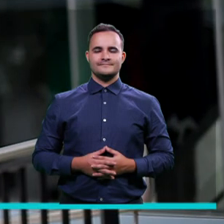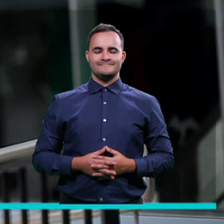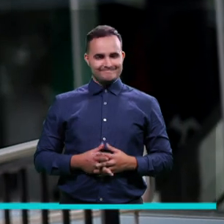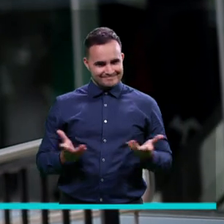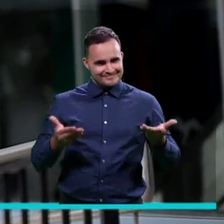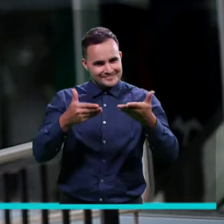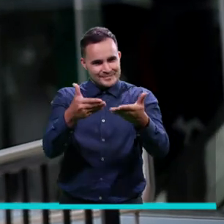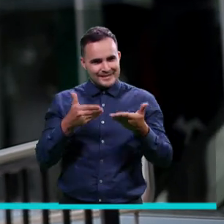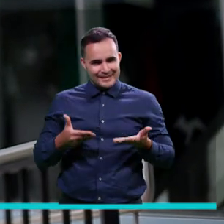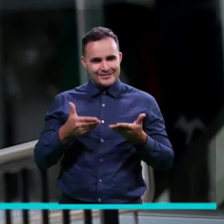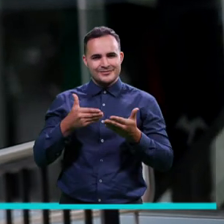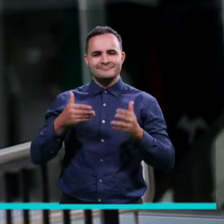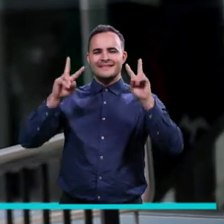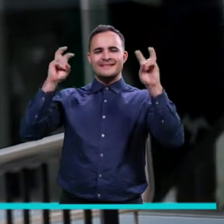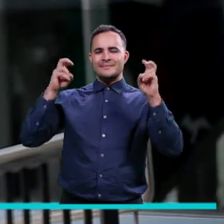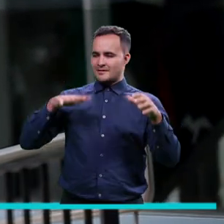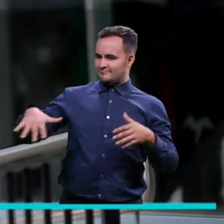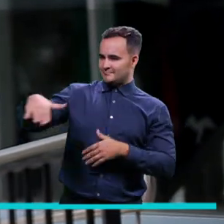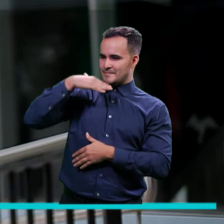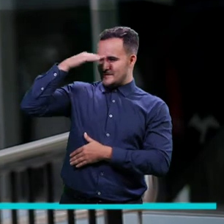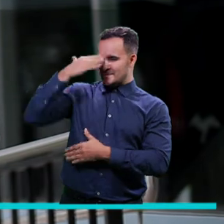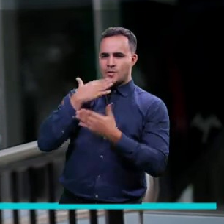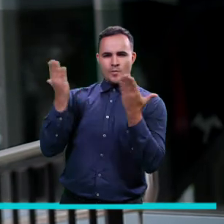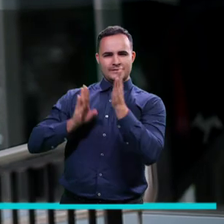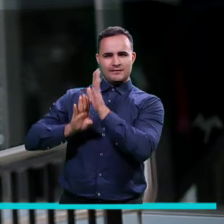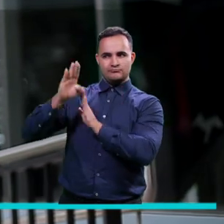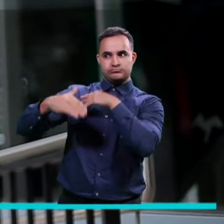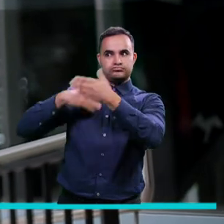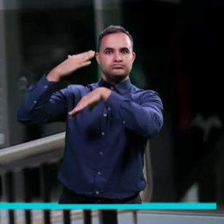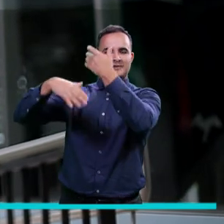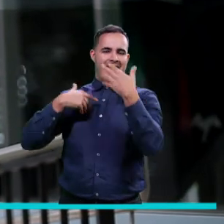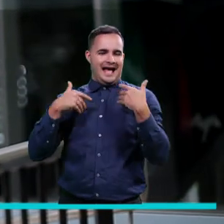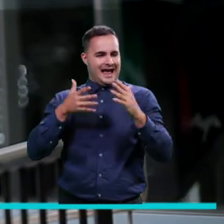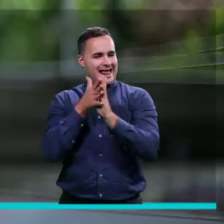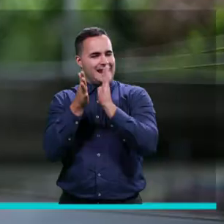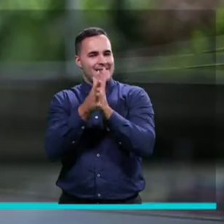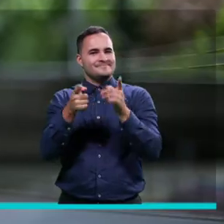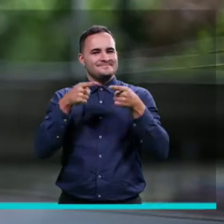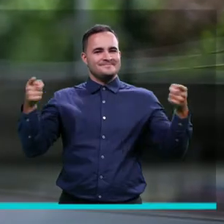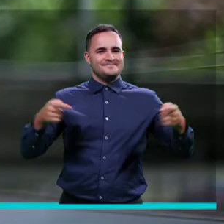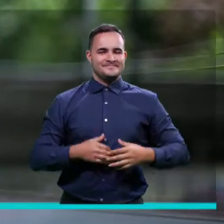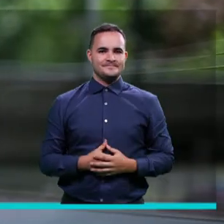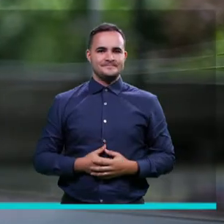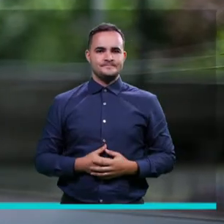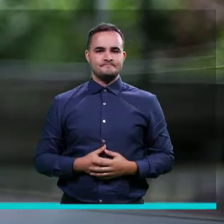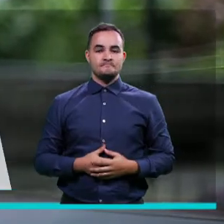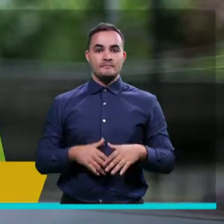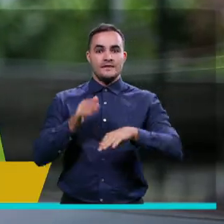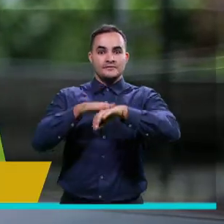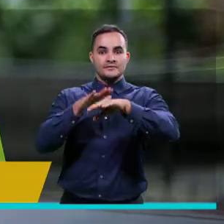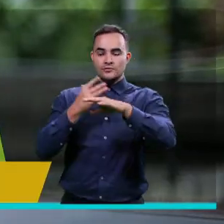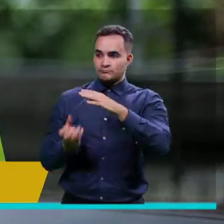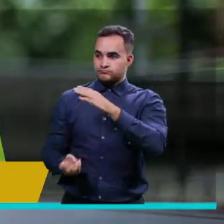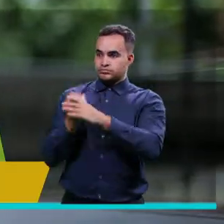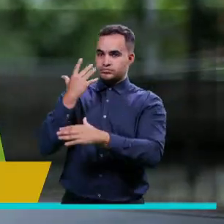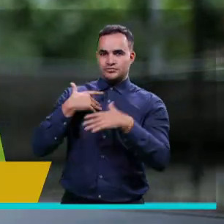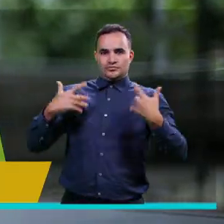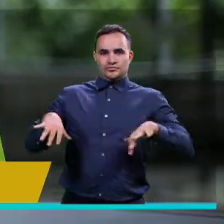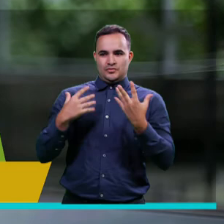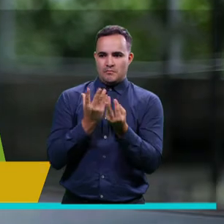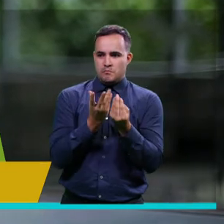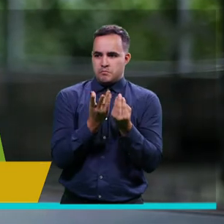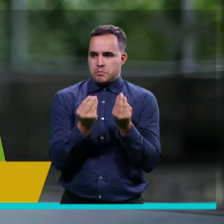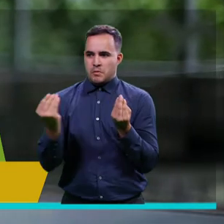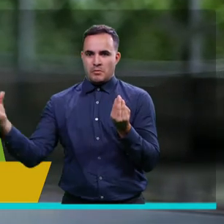Bienvenidos a Medellín Conecta TV, aquí conocerás cómo avanza nuestra Medellín Futuro. Con la creación de siete dependencias